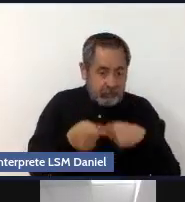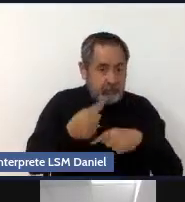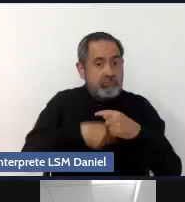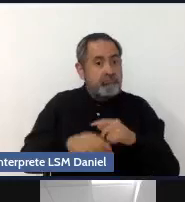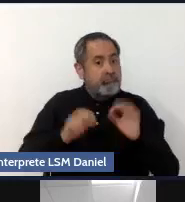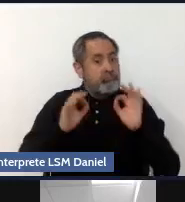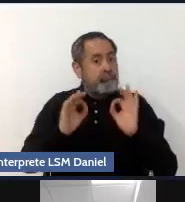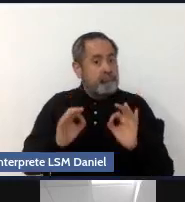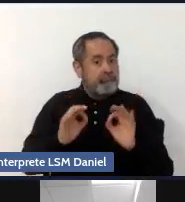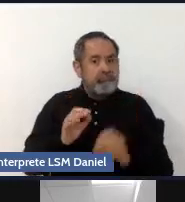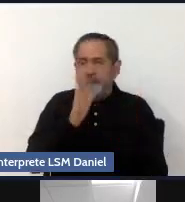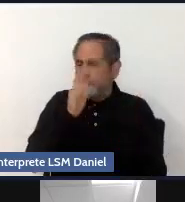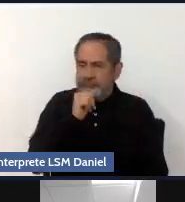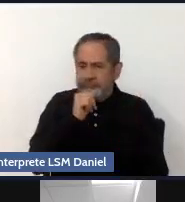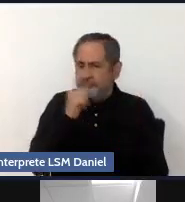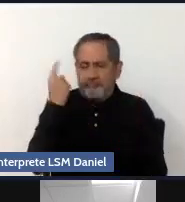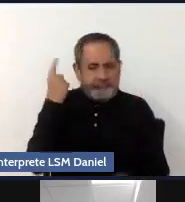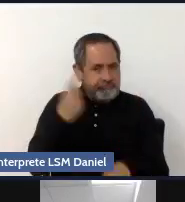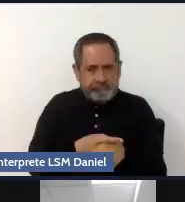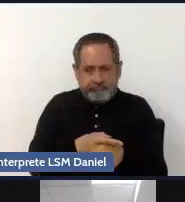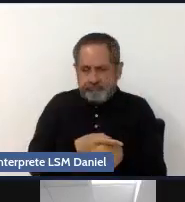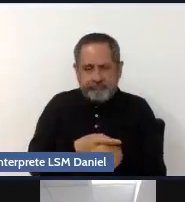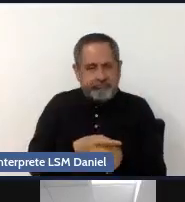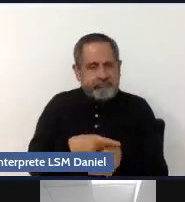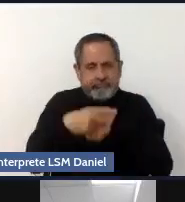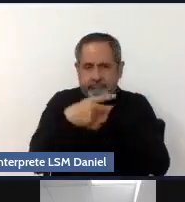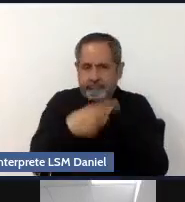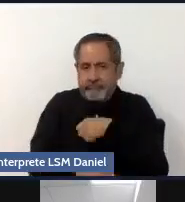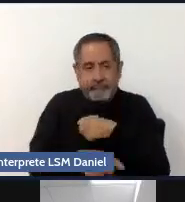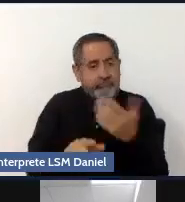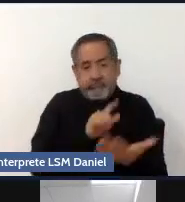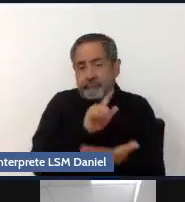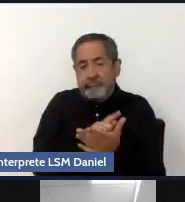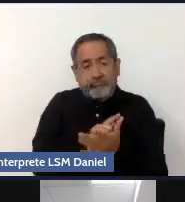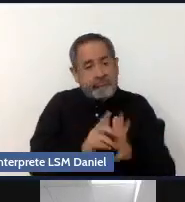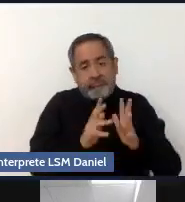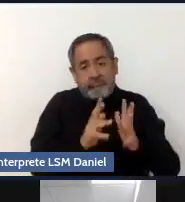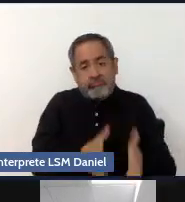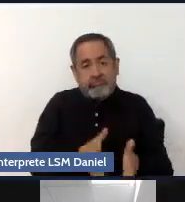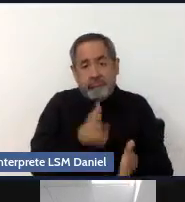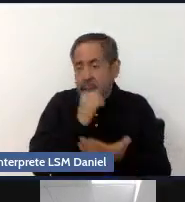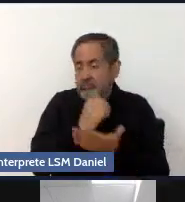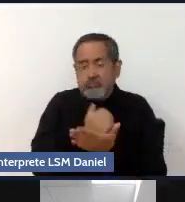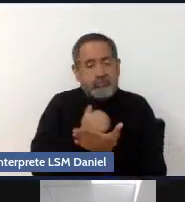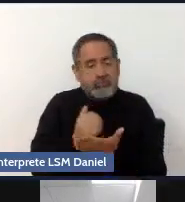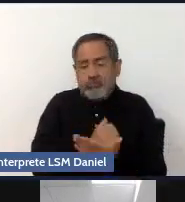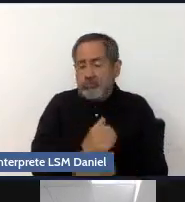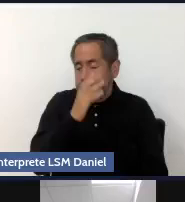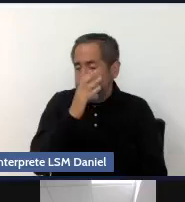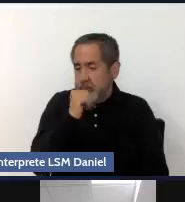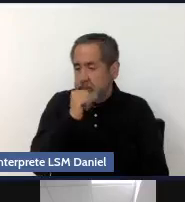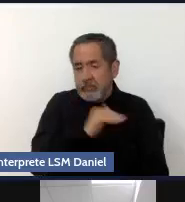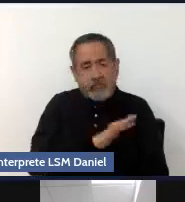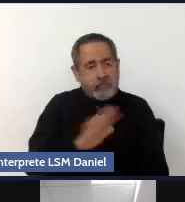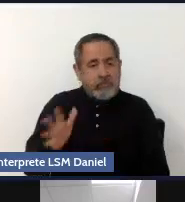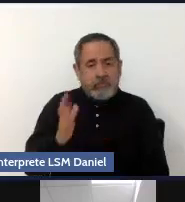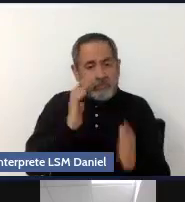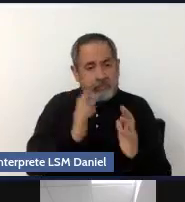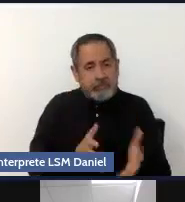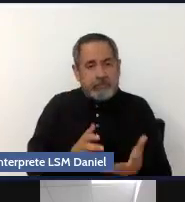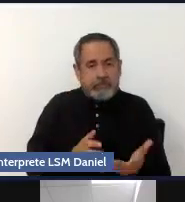nuestro sistema nervioso va siendo permanente cada vez más. Entonces, las